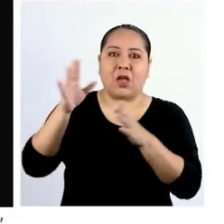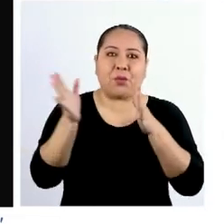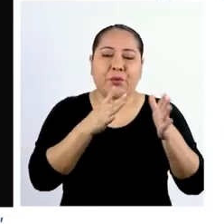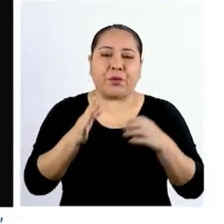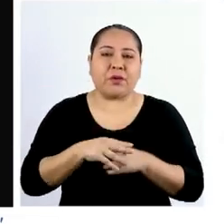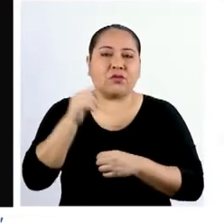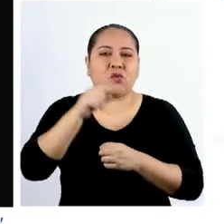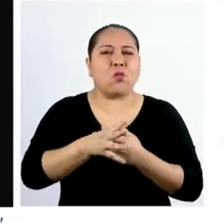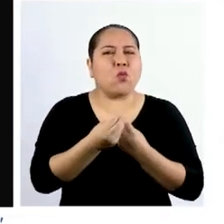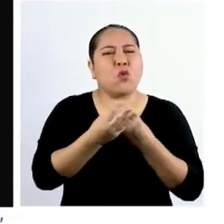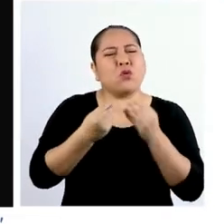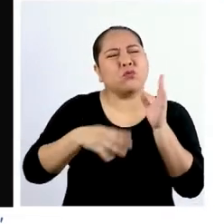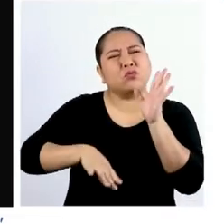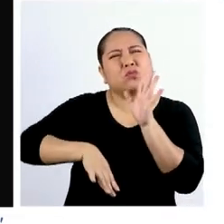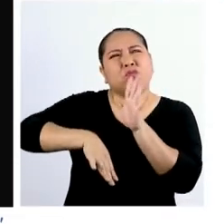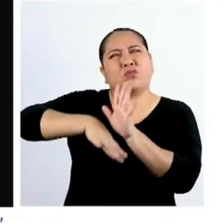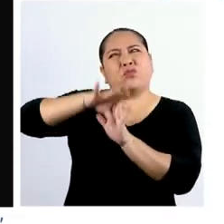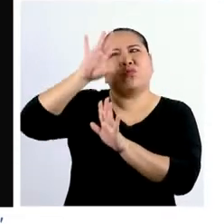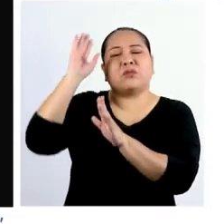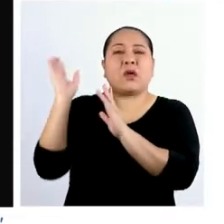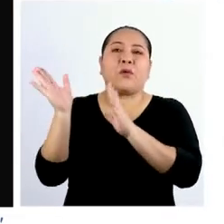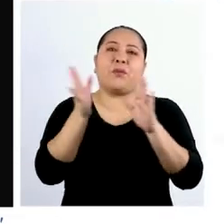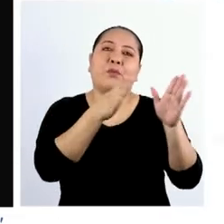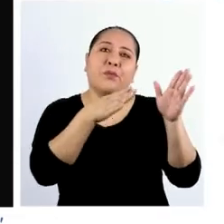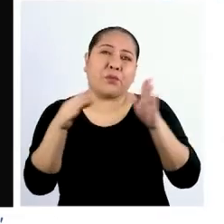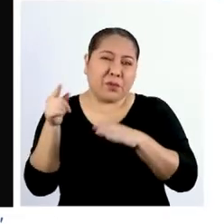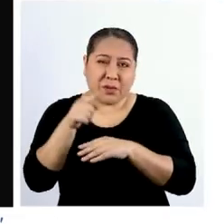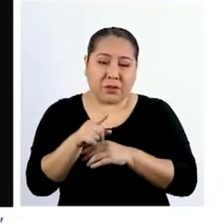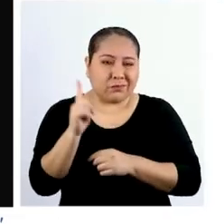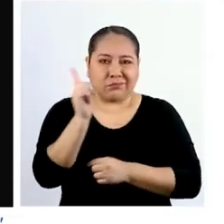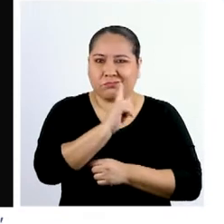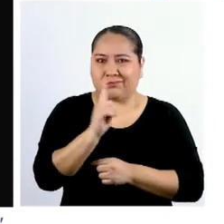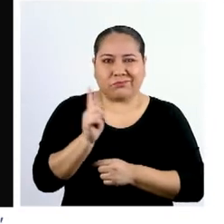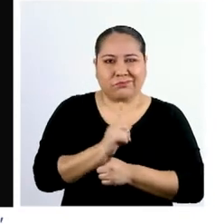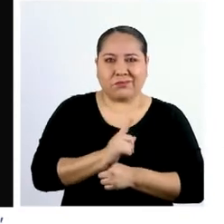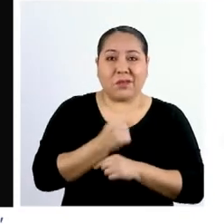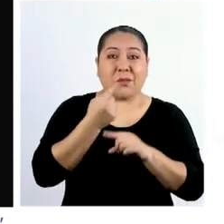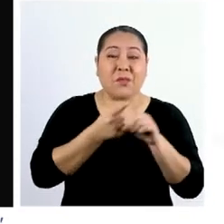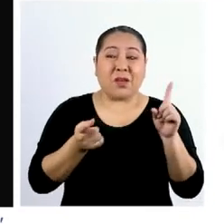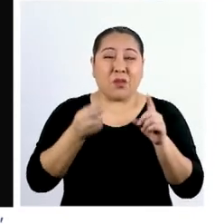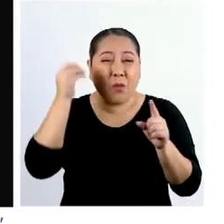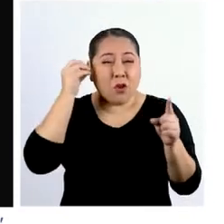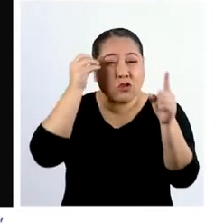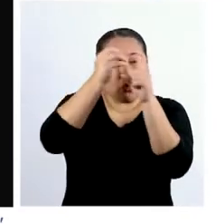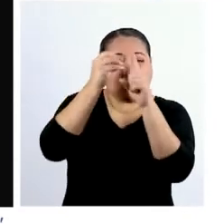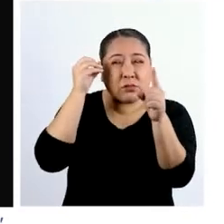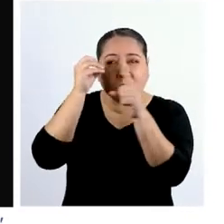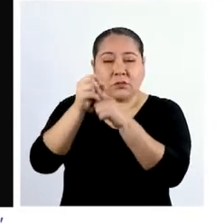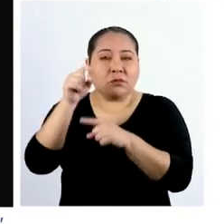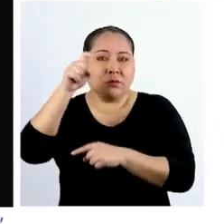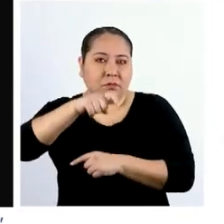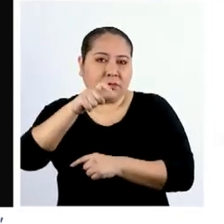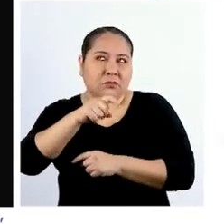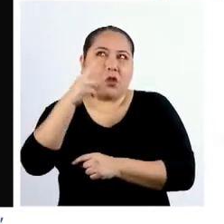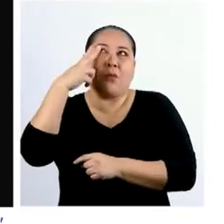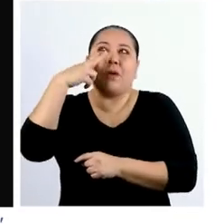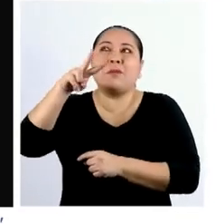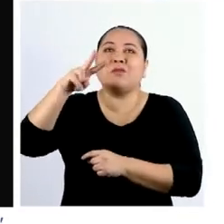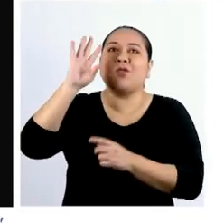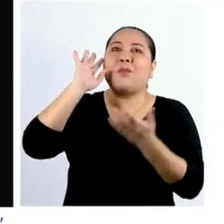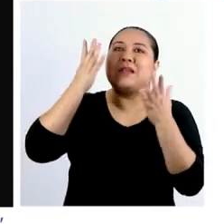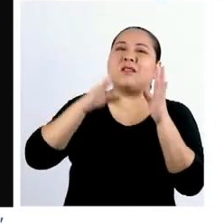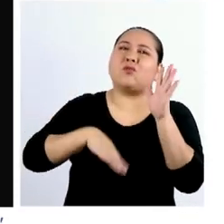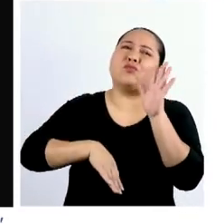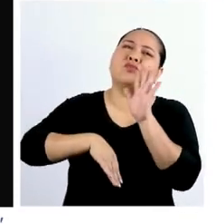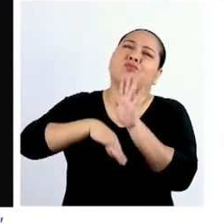¿Existe una cantidad infinita de aire en nuestra atmósfera? No, pero para nuestros propósitos lo percibimos como si fuera